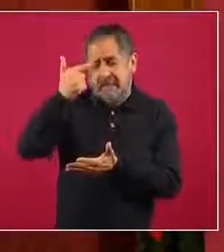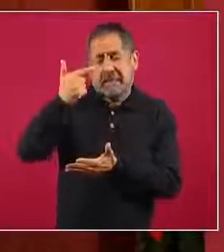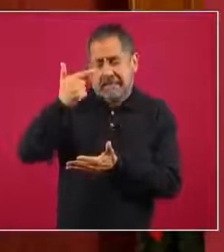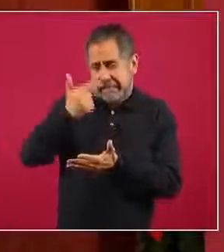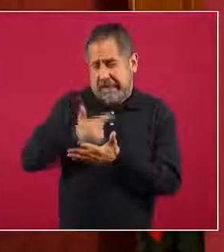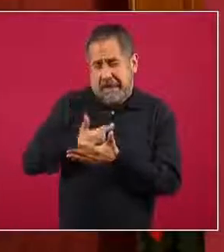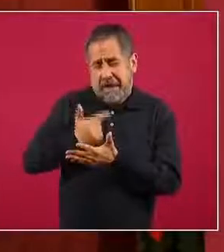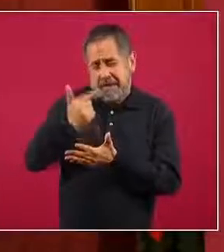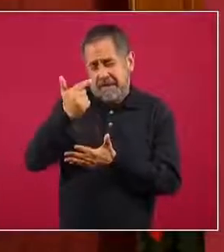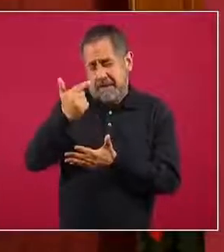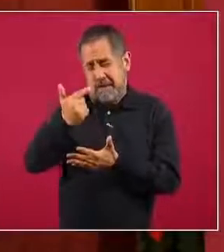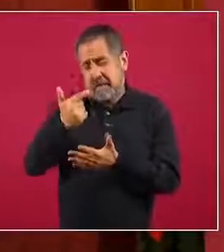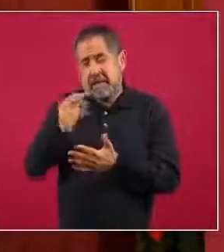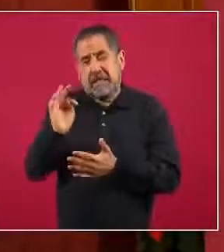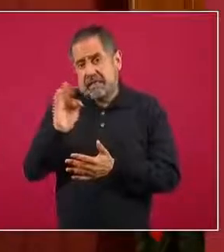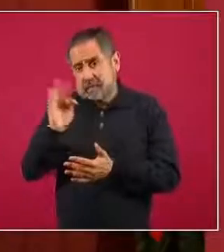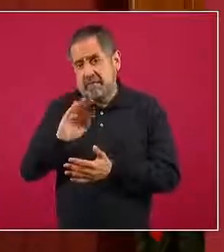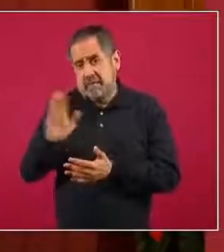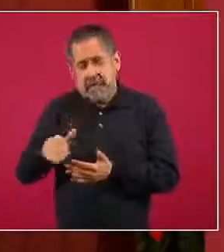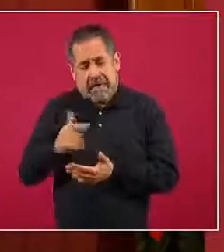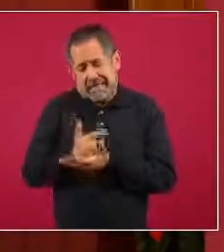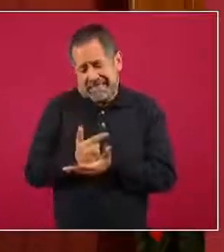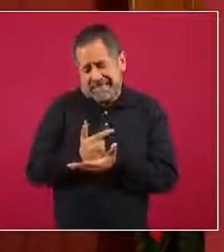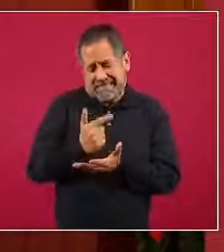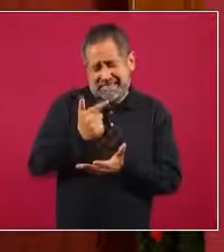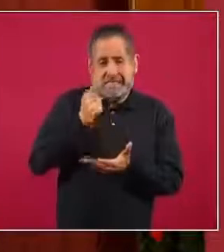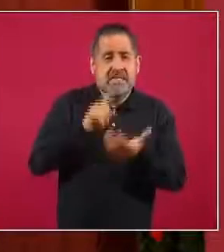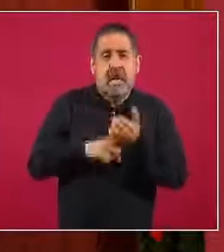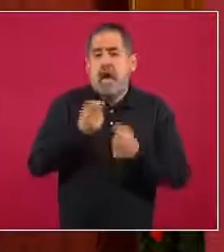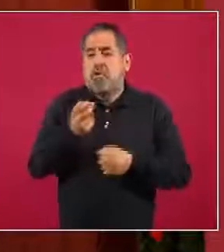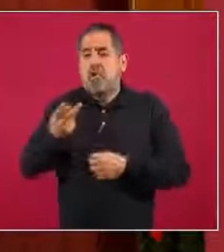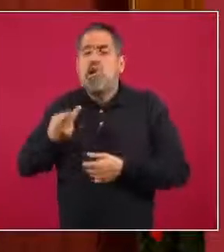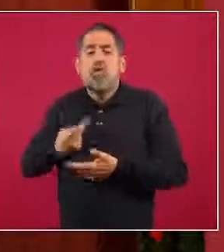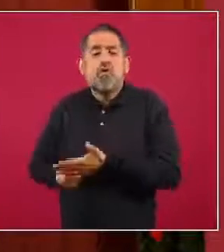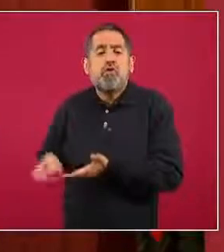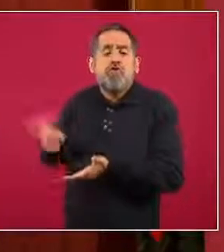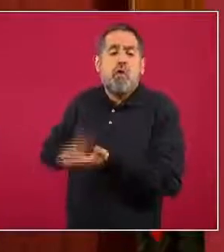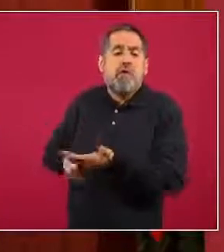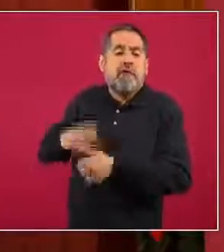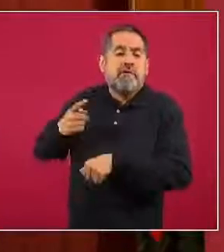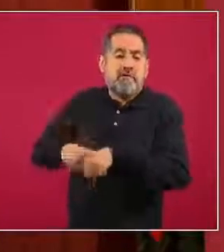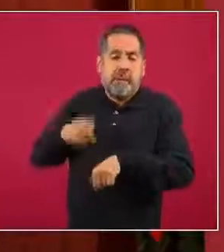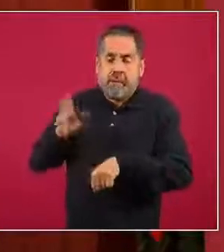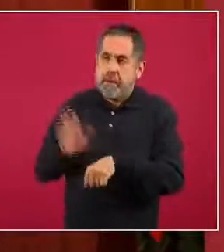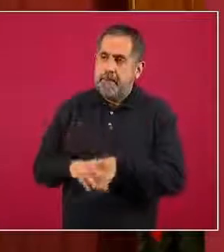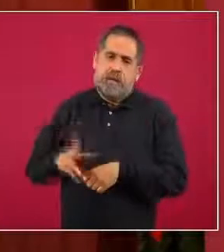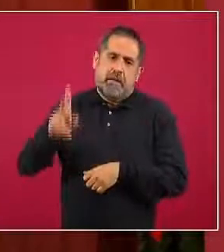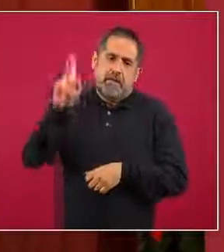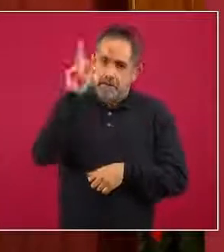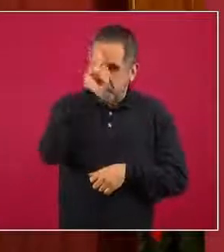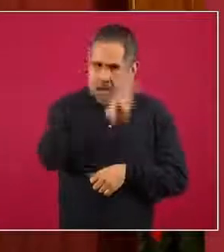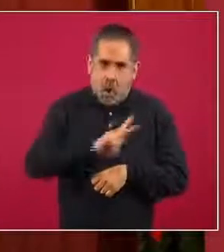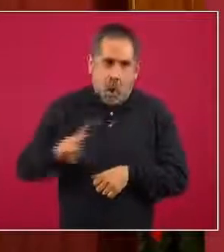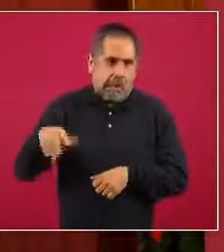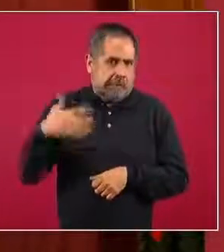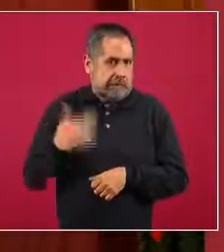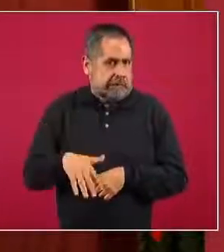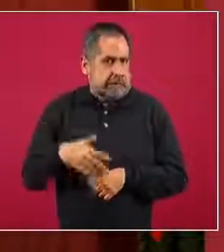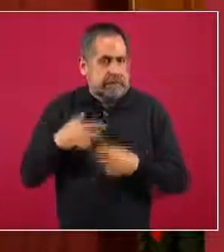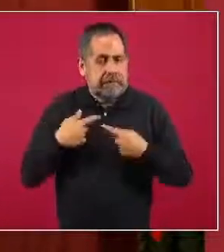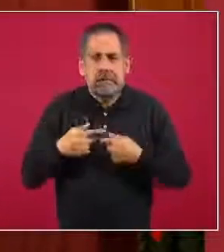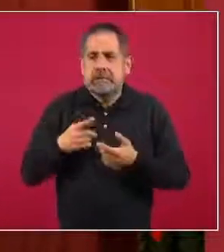a una persona, sobre todo en aquellos que tienen alguna comorbilidad, que los convierten en población vulnerable,